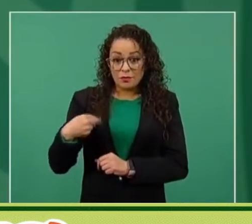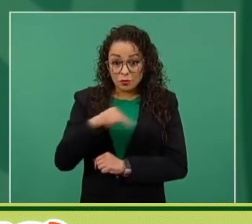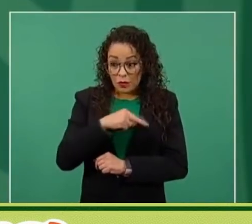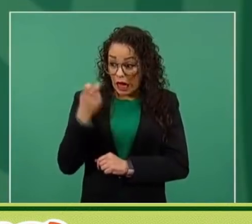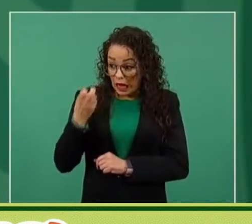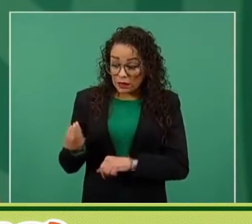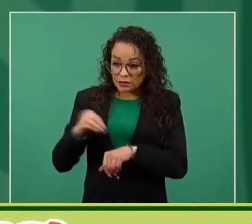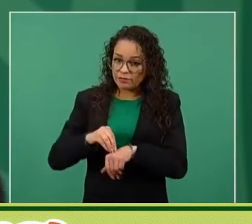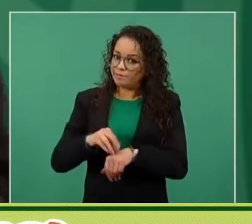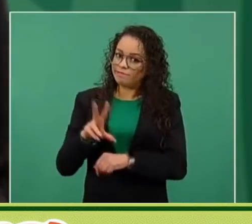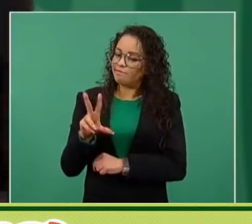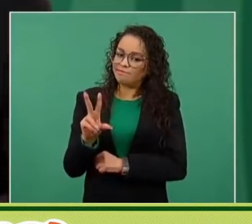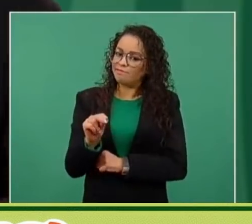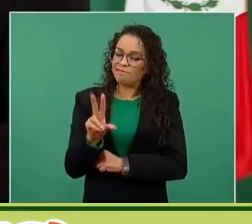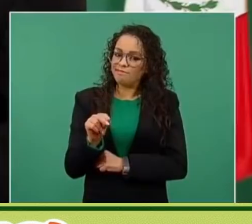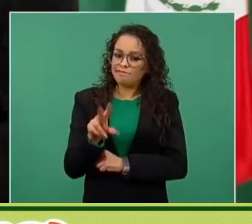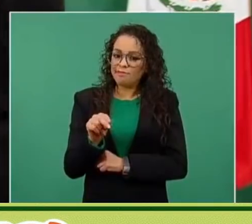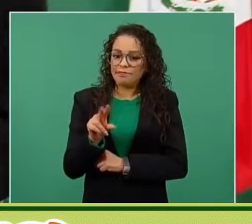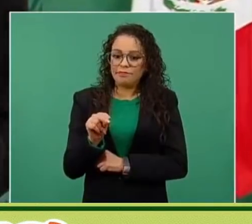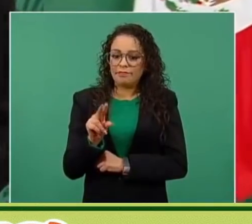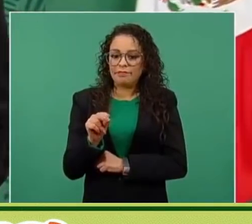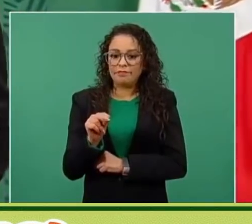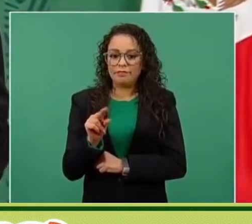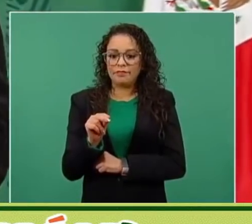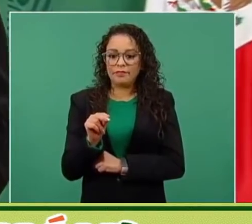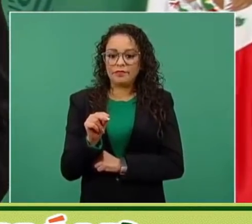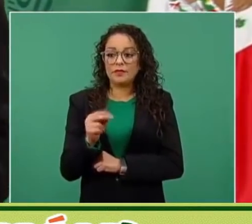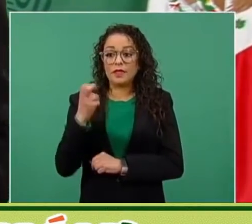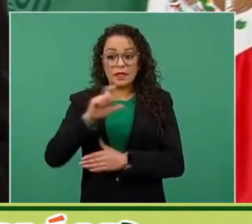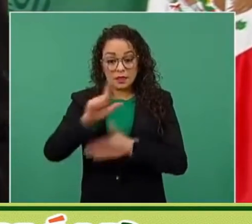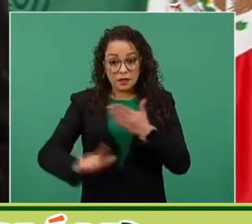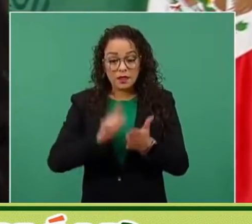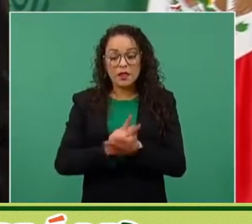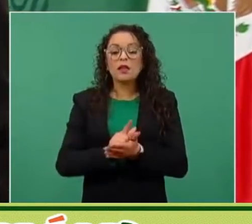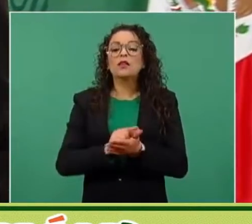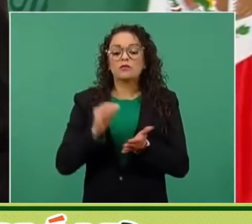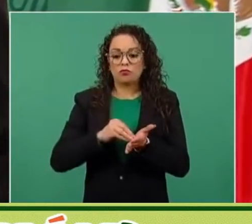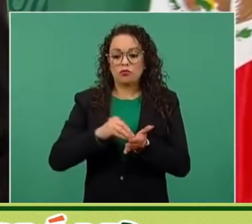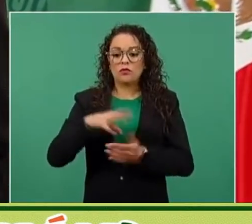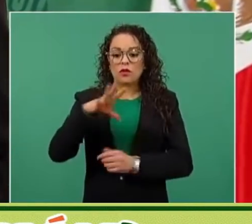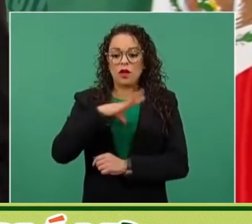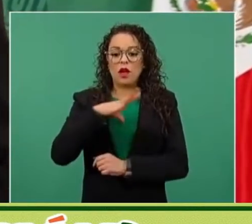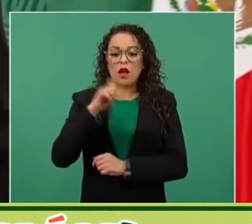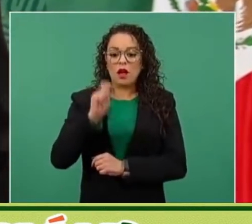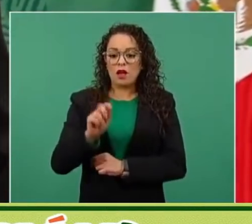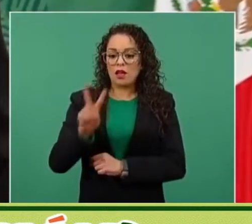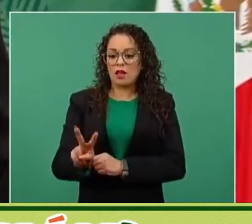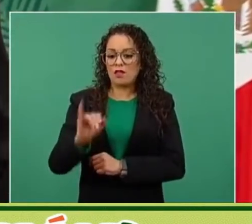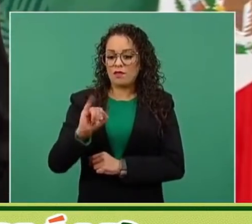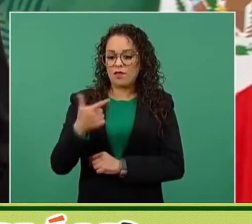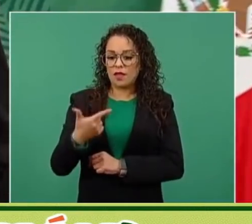eso, se mantuvo vigente esa ley, pero sí